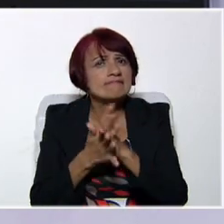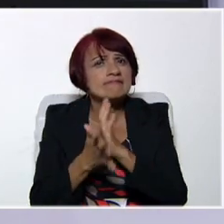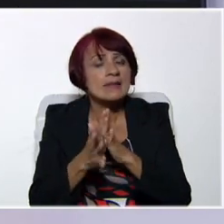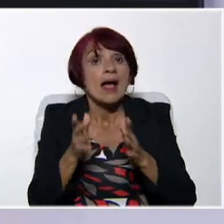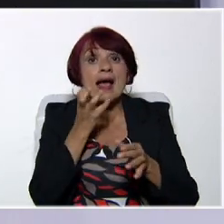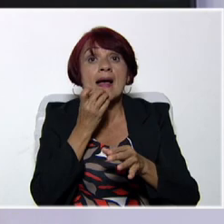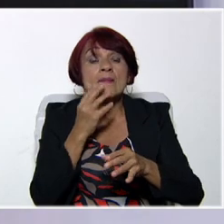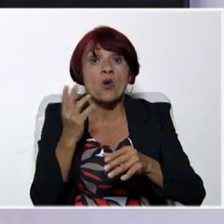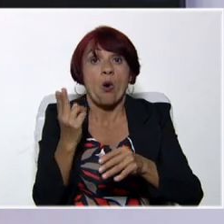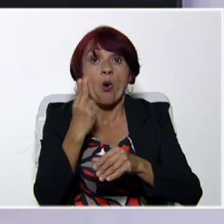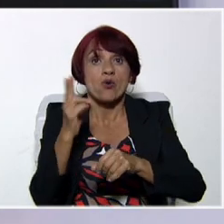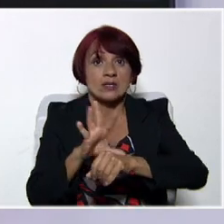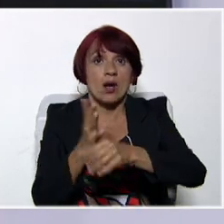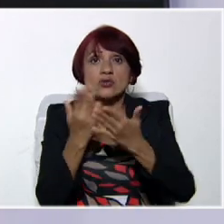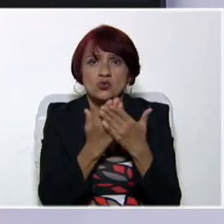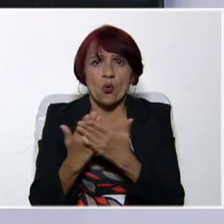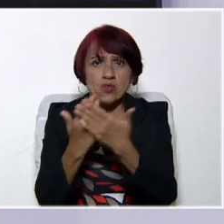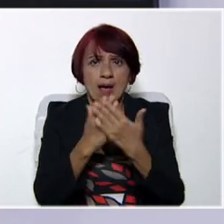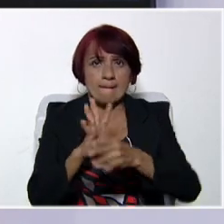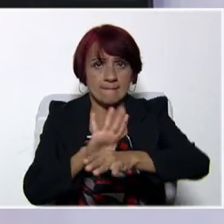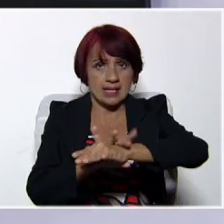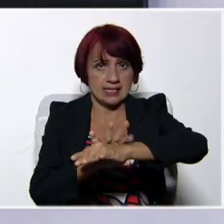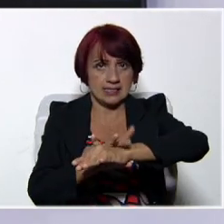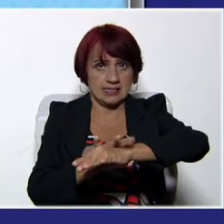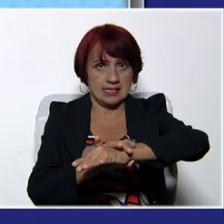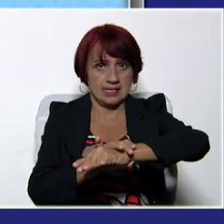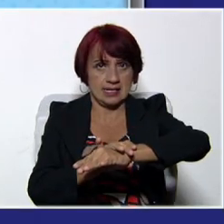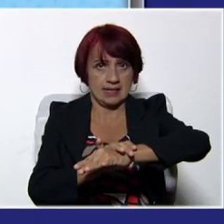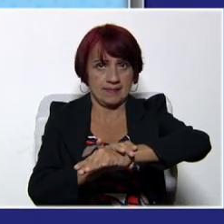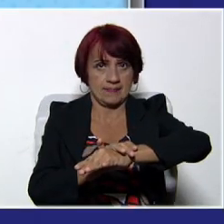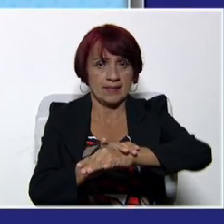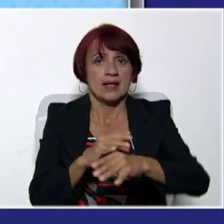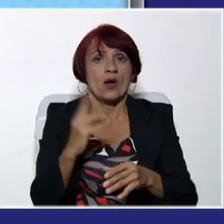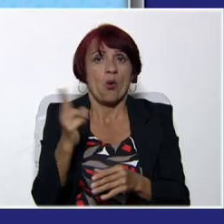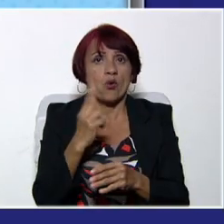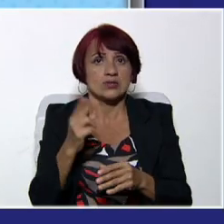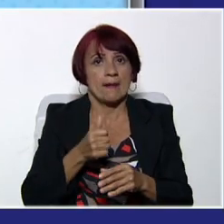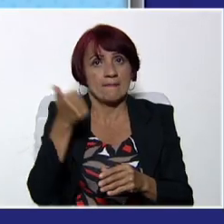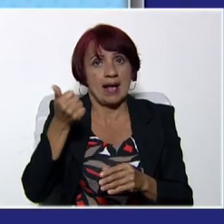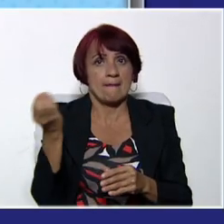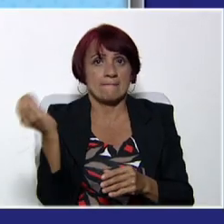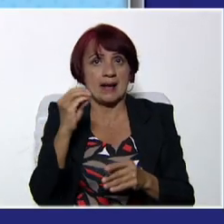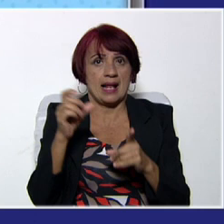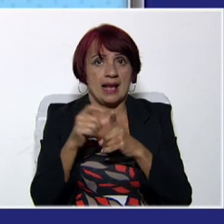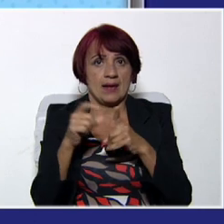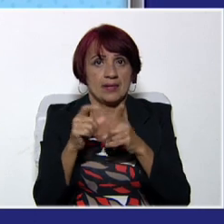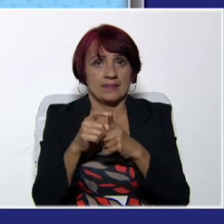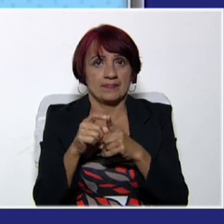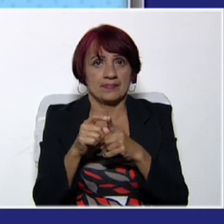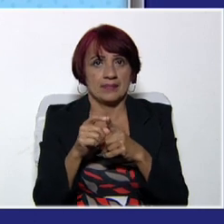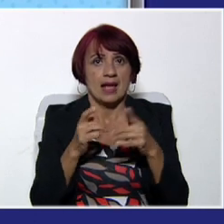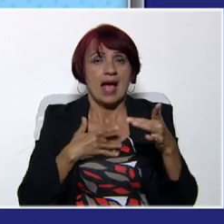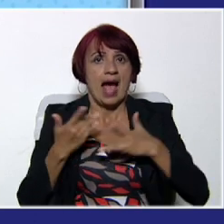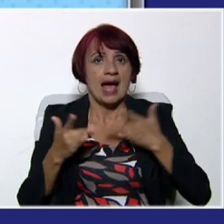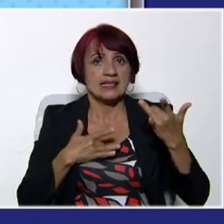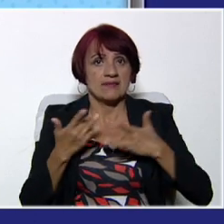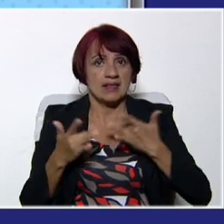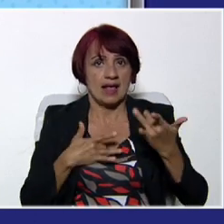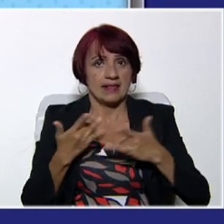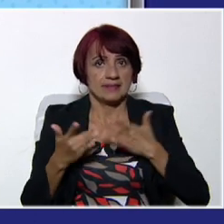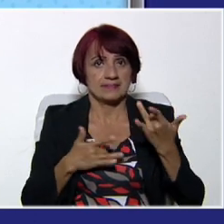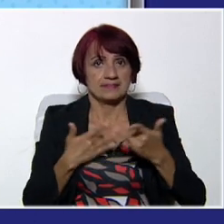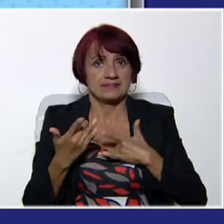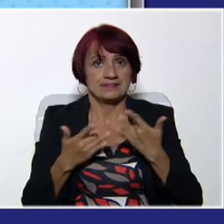medicina utilizan imágenes que son muchísimo más completas para esto. Vamos a hablar entonces de activities, nuestras actividades.